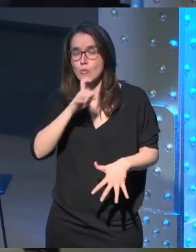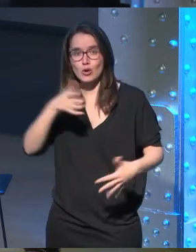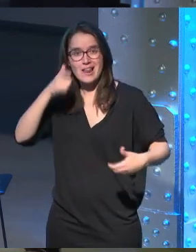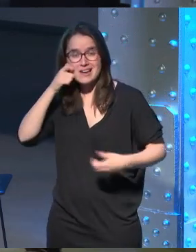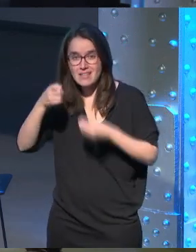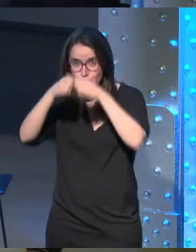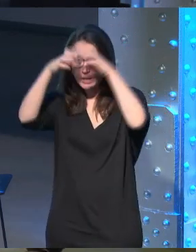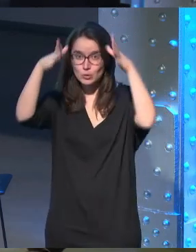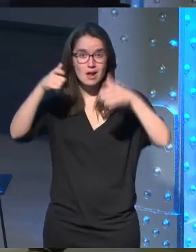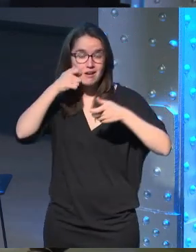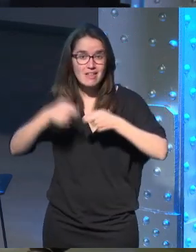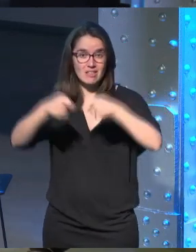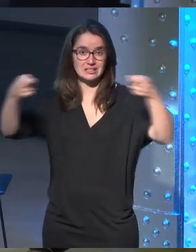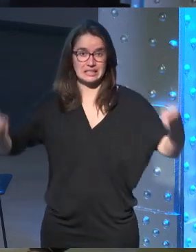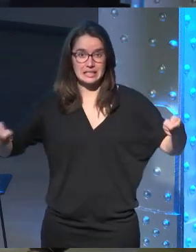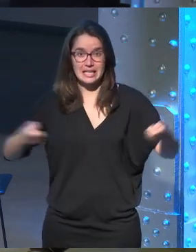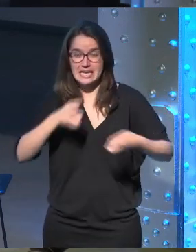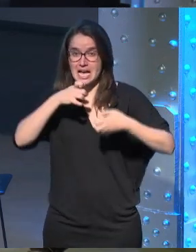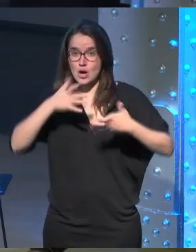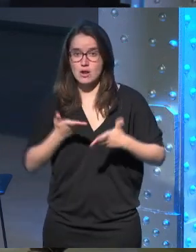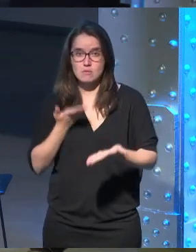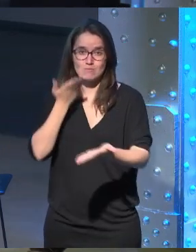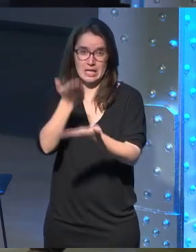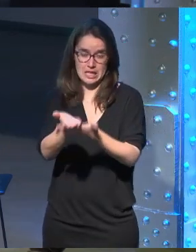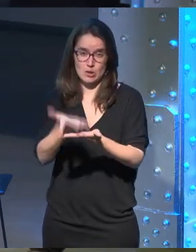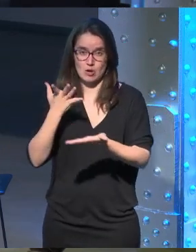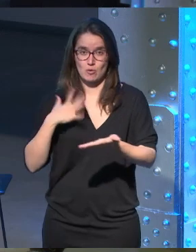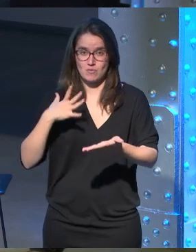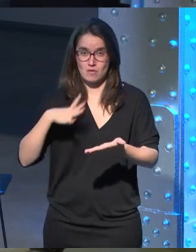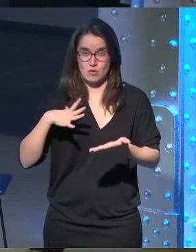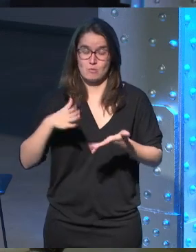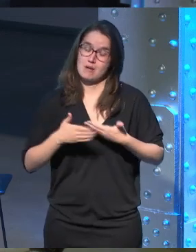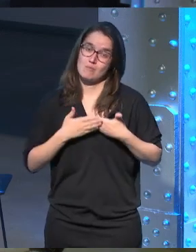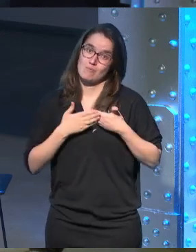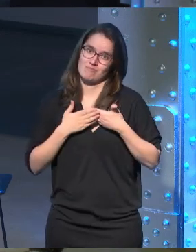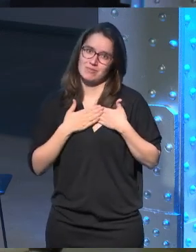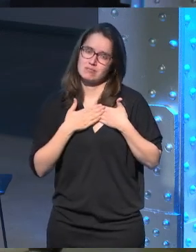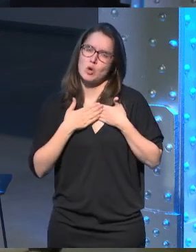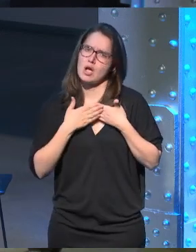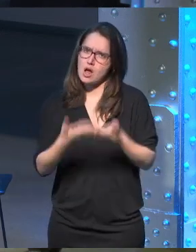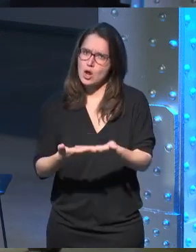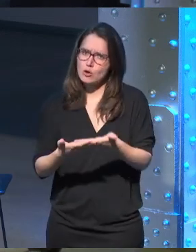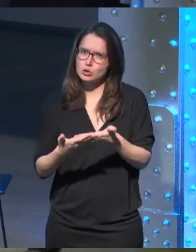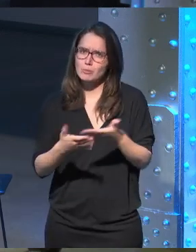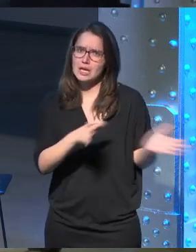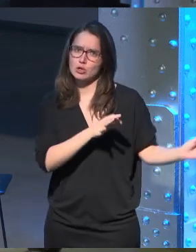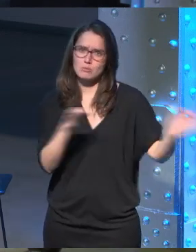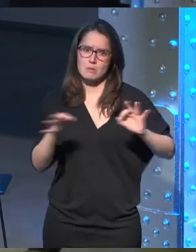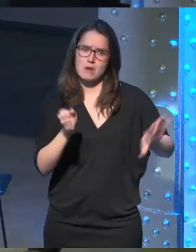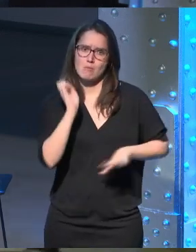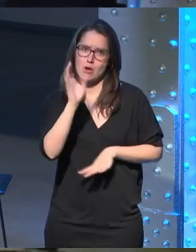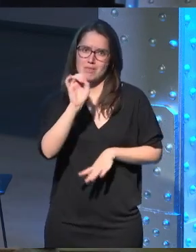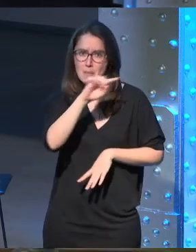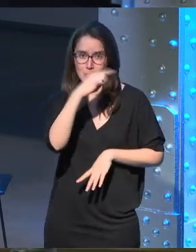virtual con la realidad extendida y hoy hemos pedido en un acto de generosidad por su parte para que nos prepare esta primera